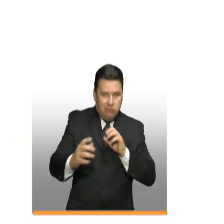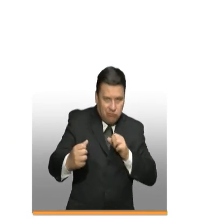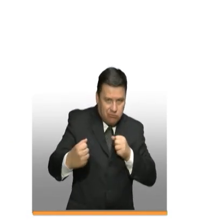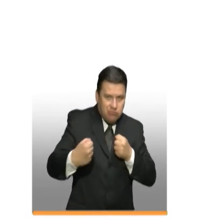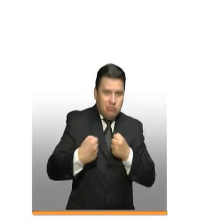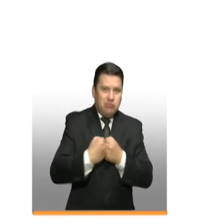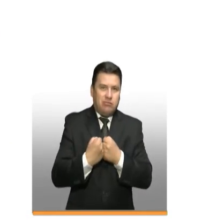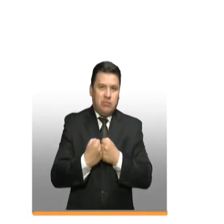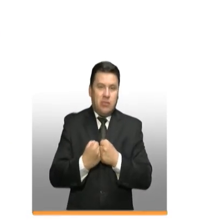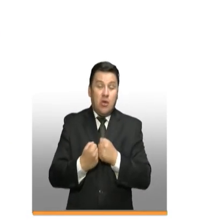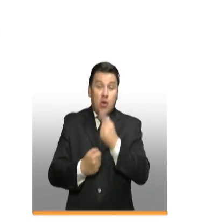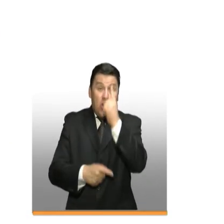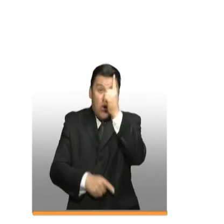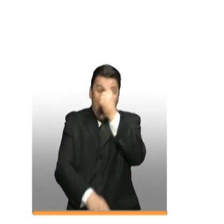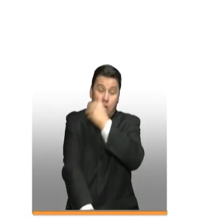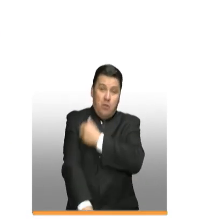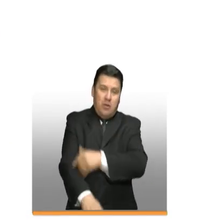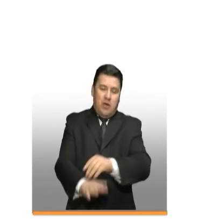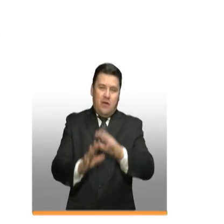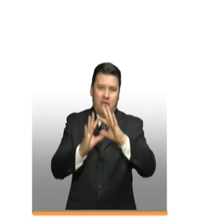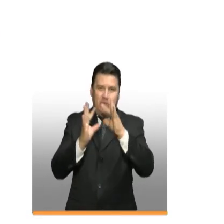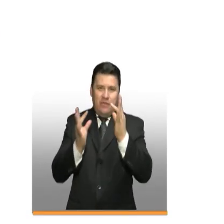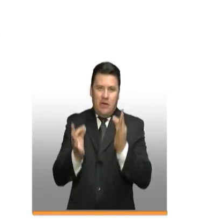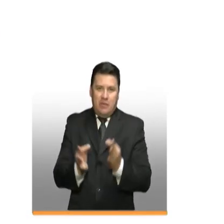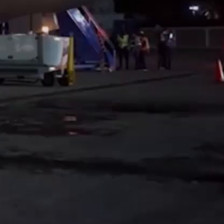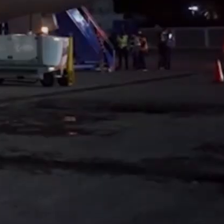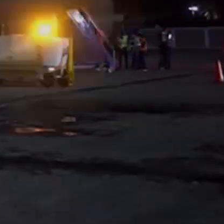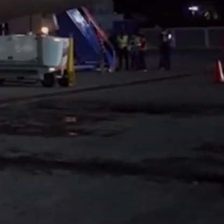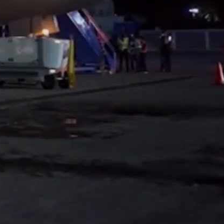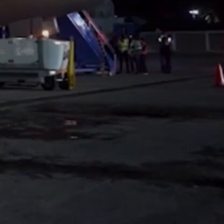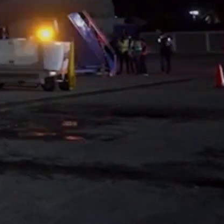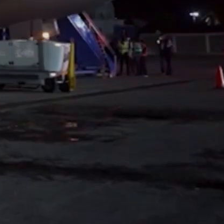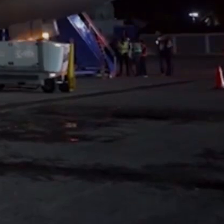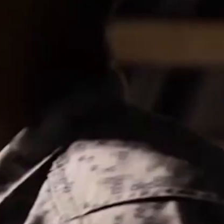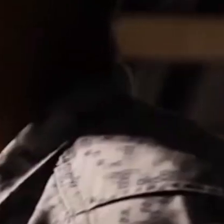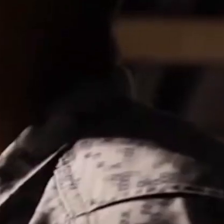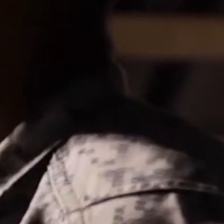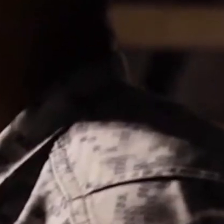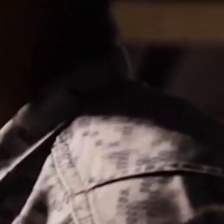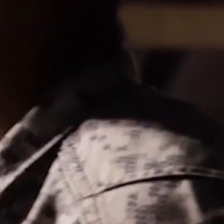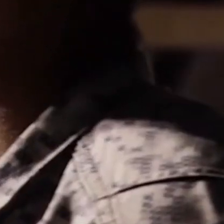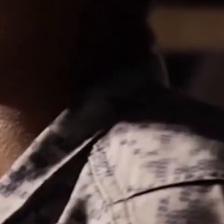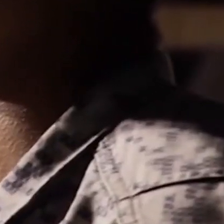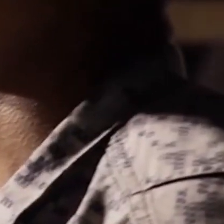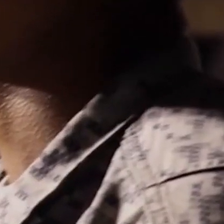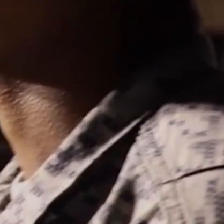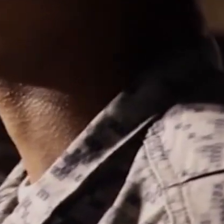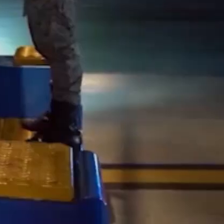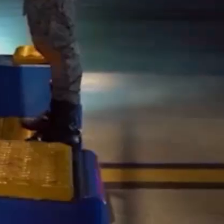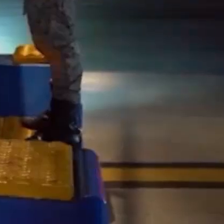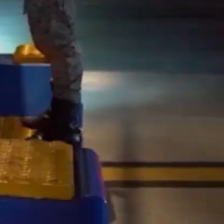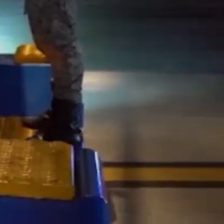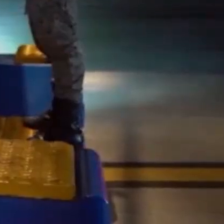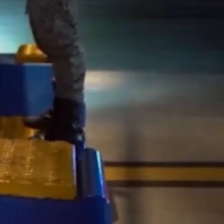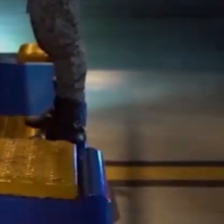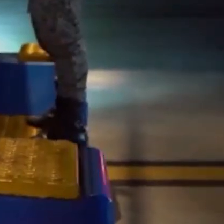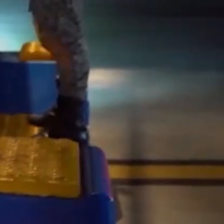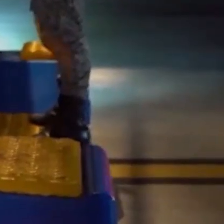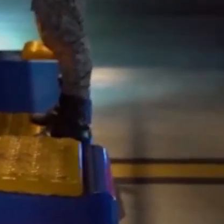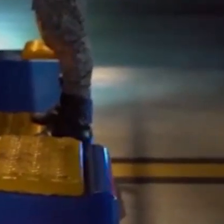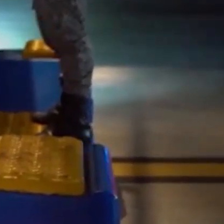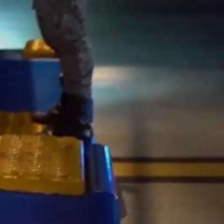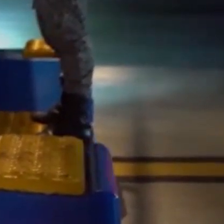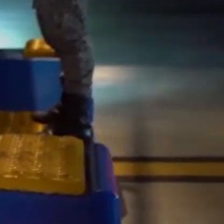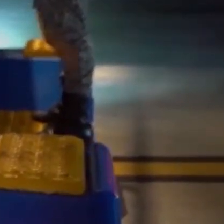Finalmente, indicó que Colombia está contigo, un millón de familias, llegará a los 32 departamentos y 720 municipios del territorio